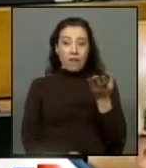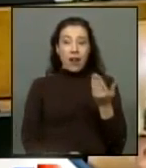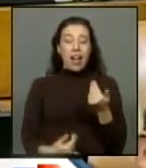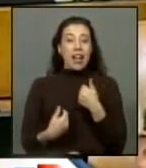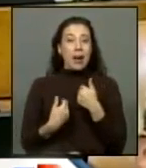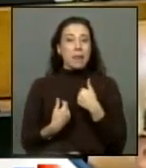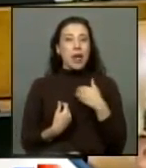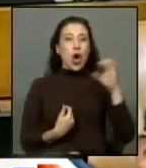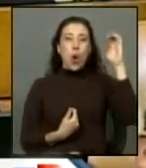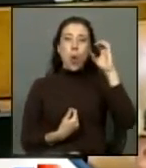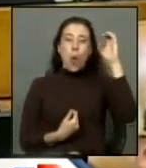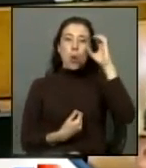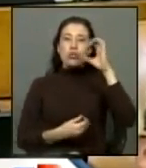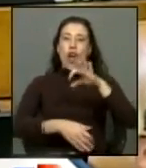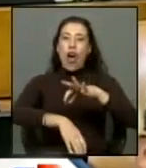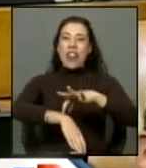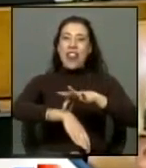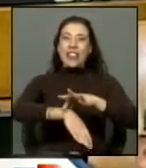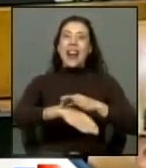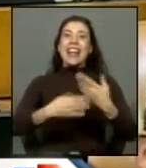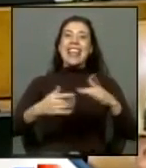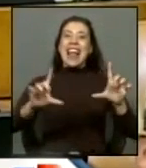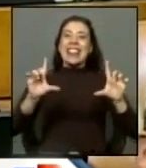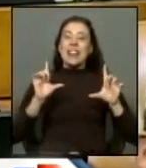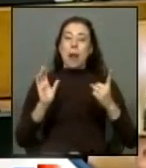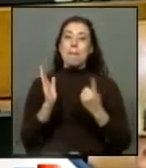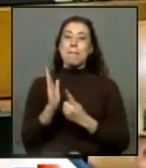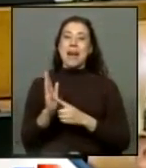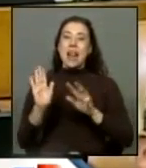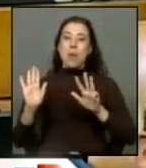mi curso de medicina que empezamos en el año 1969